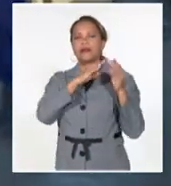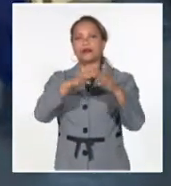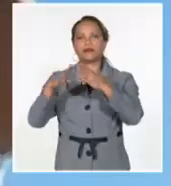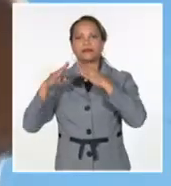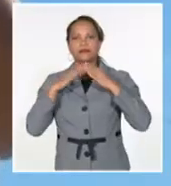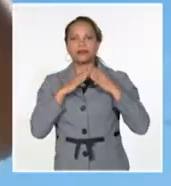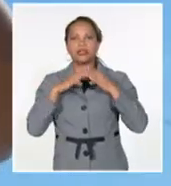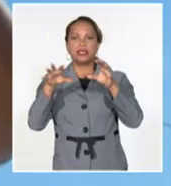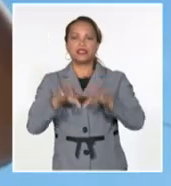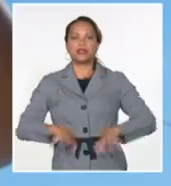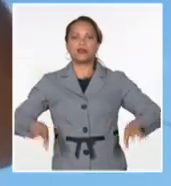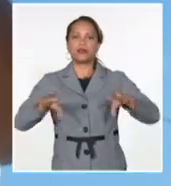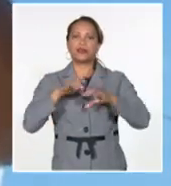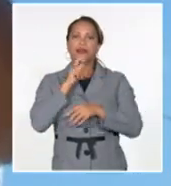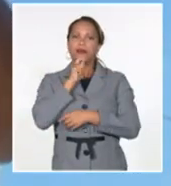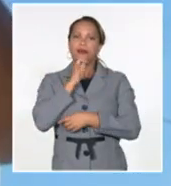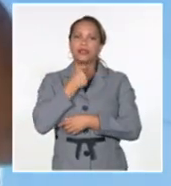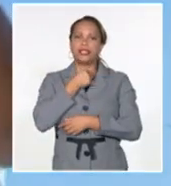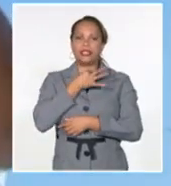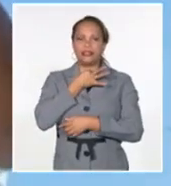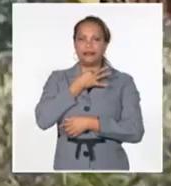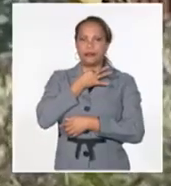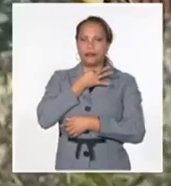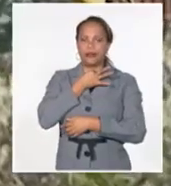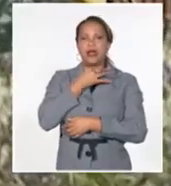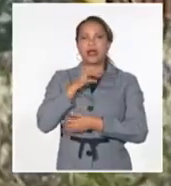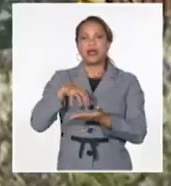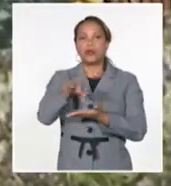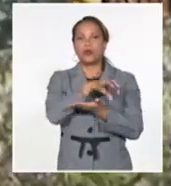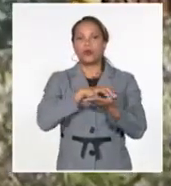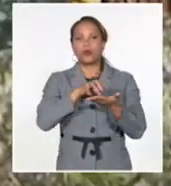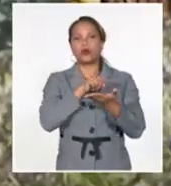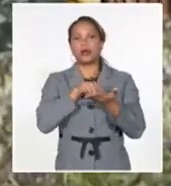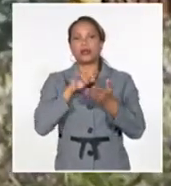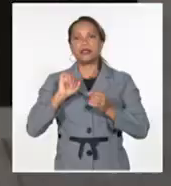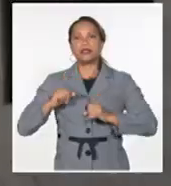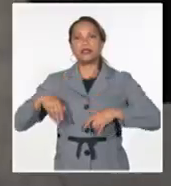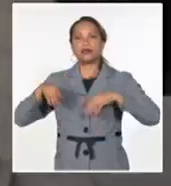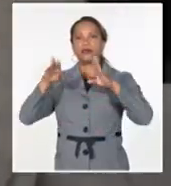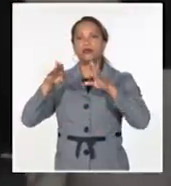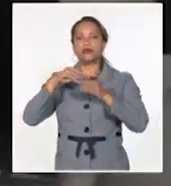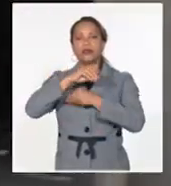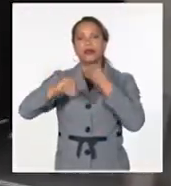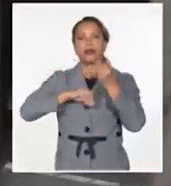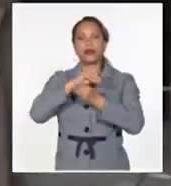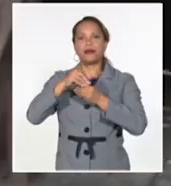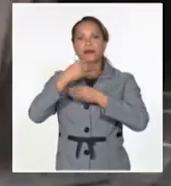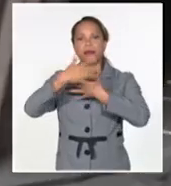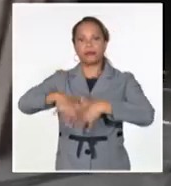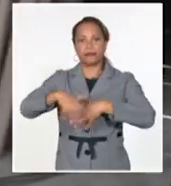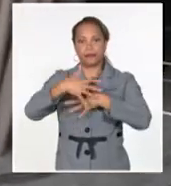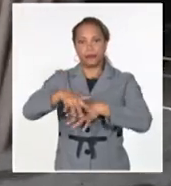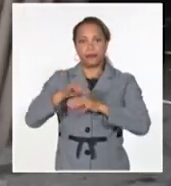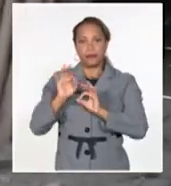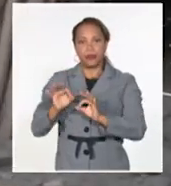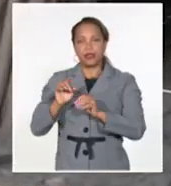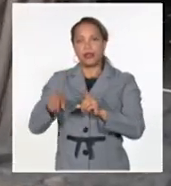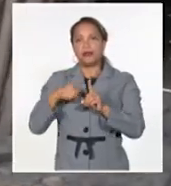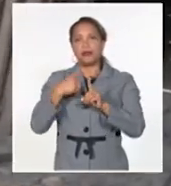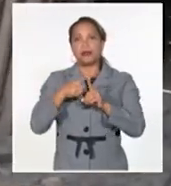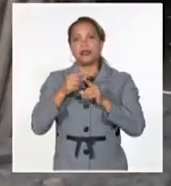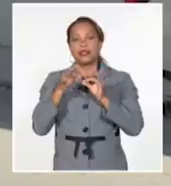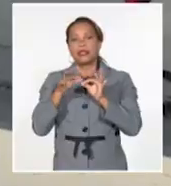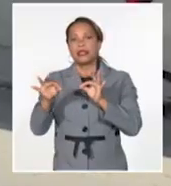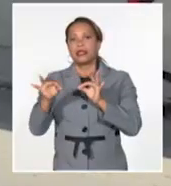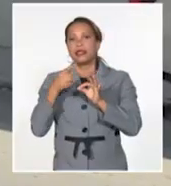situación de vulnerabilidad, escenario en el que el Instituto de Ordenamiento Territorial y Urbanismo y sus dependencias en